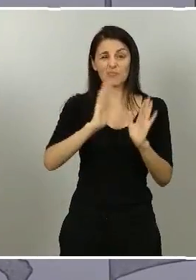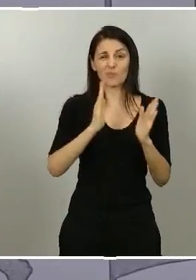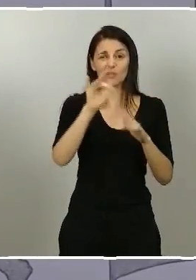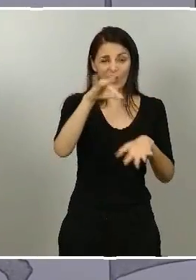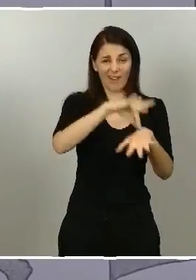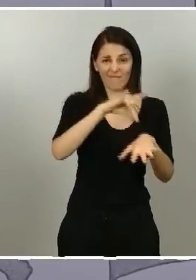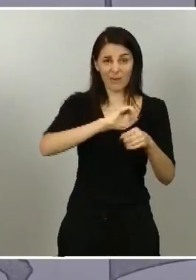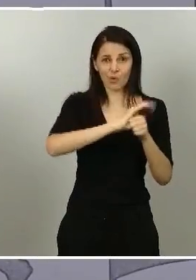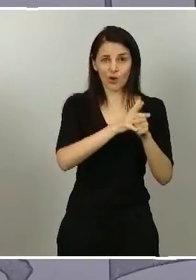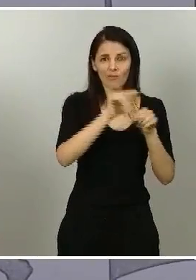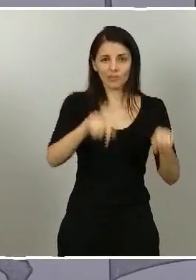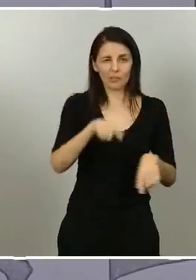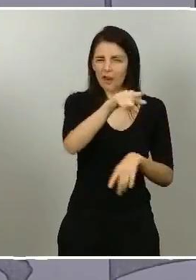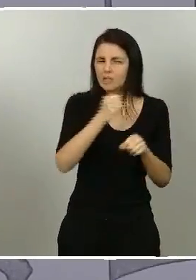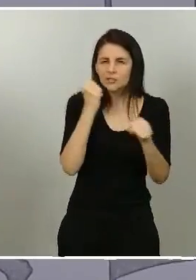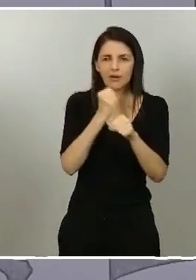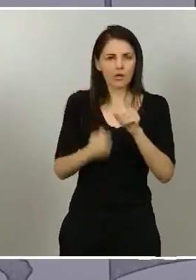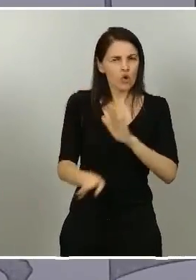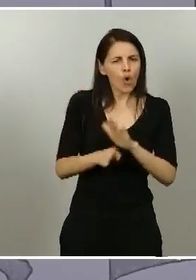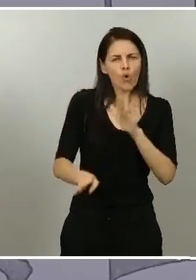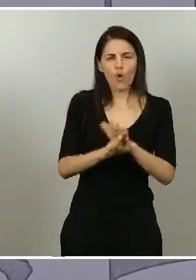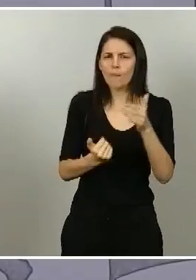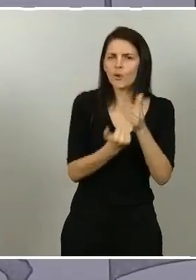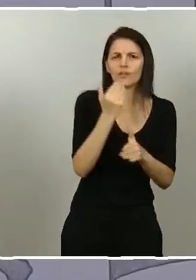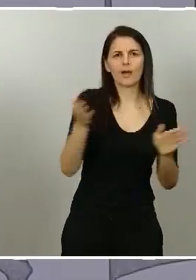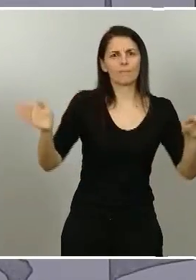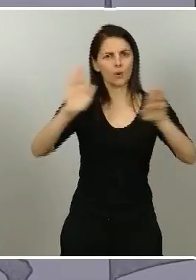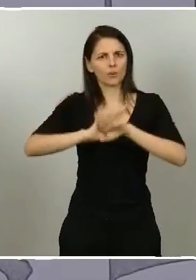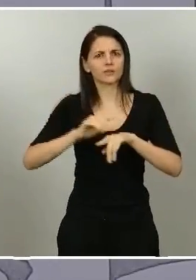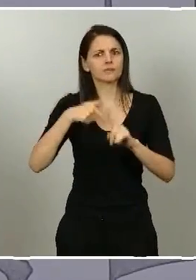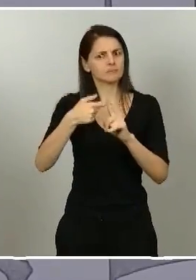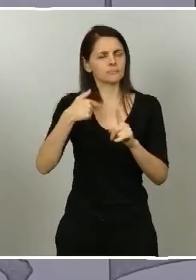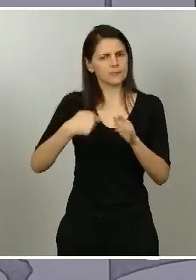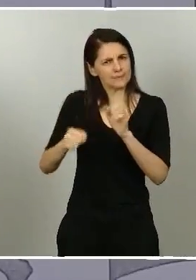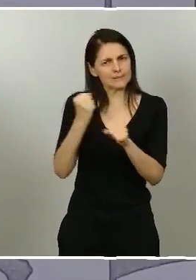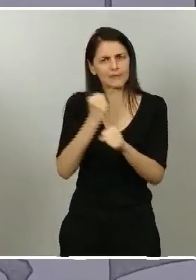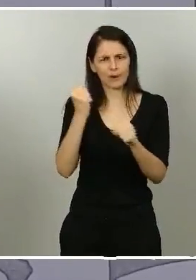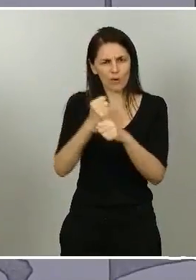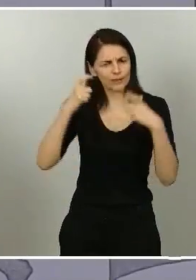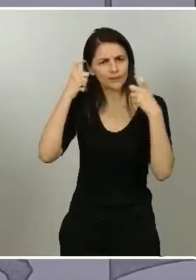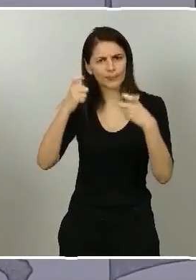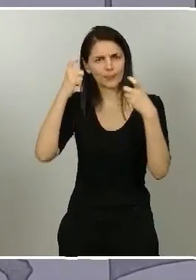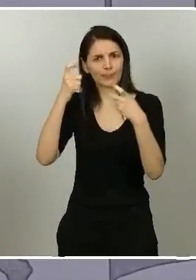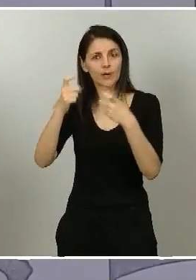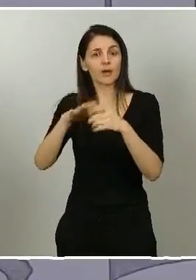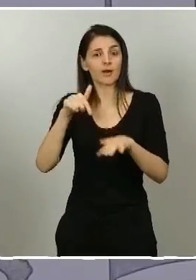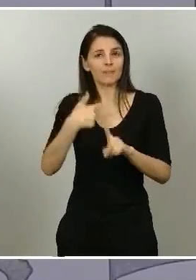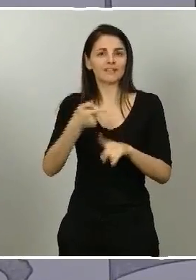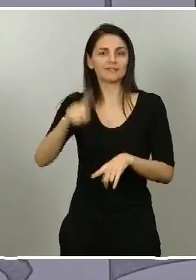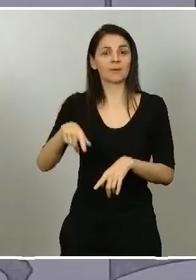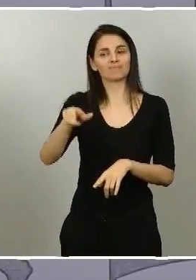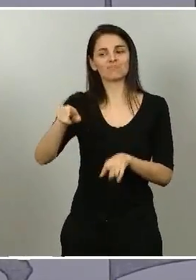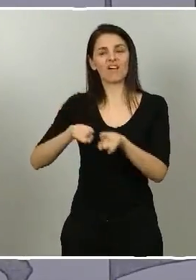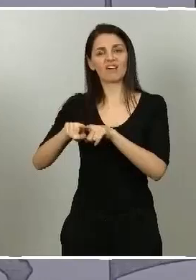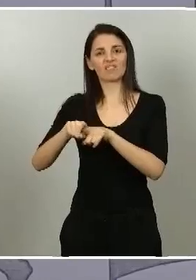trabajar hasta la extenuación, soportar estoicamente el desdén de los más ignorantes, las críticas más